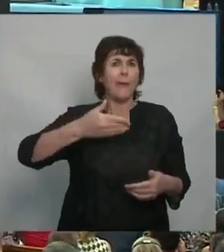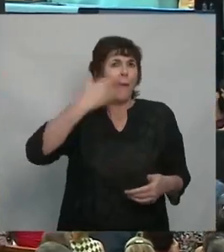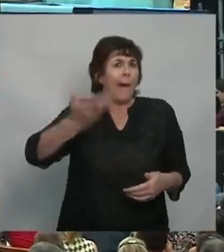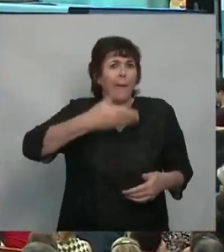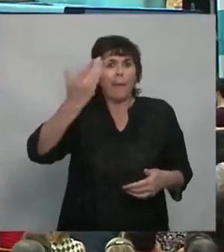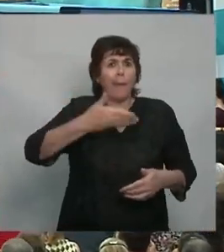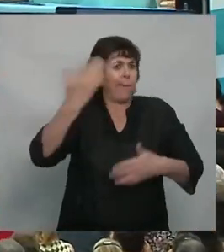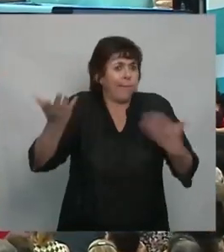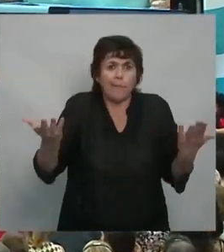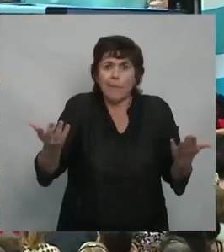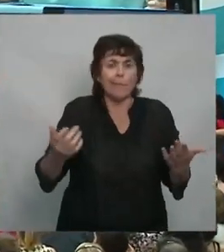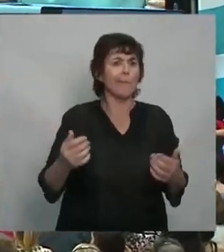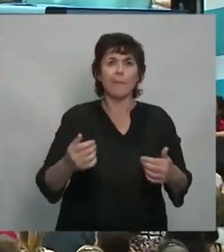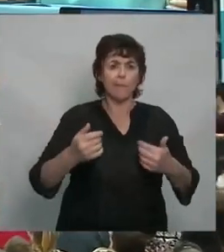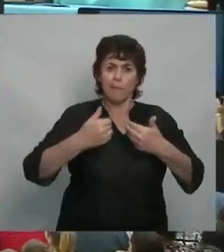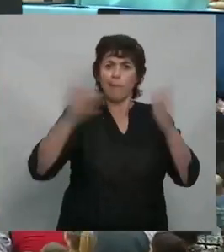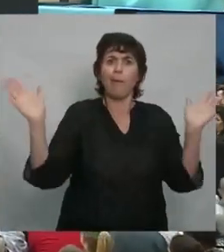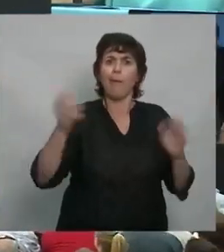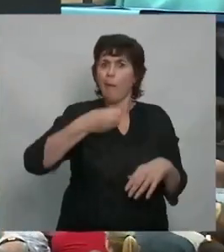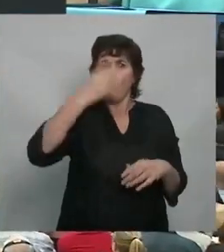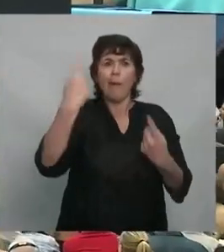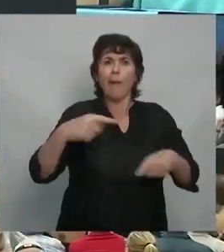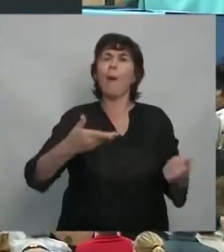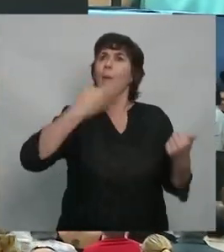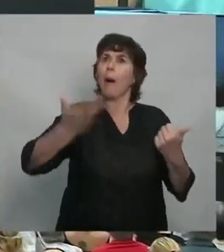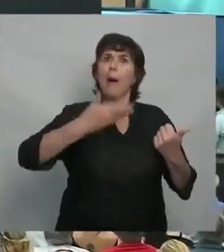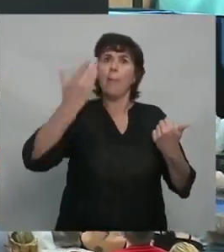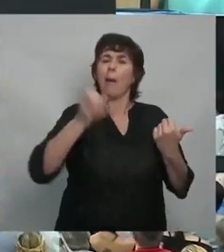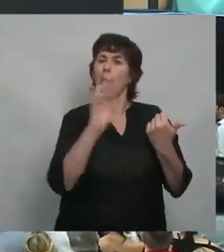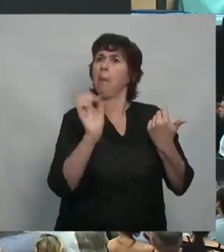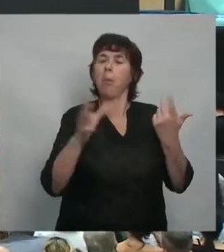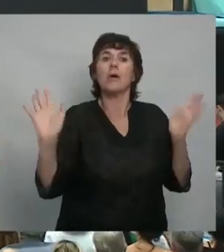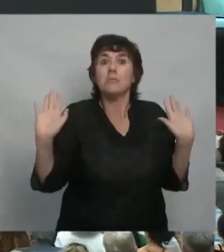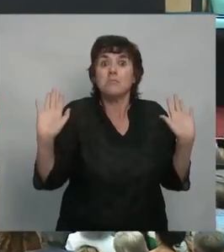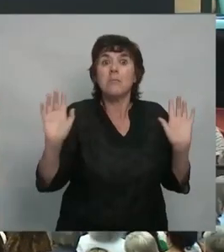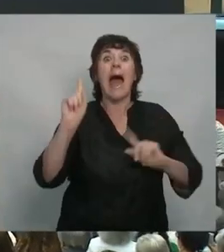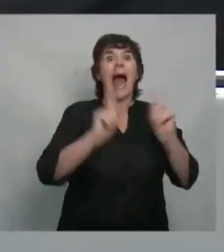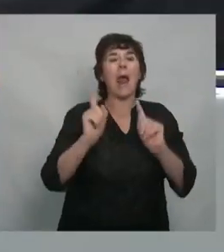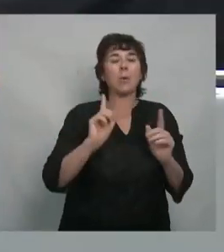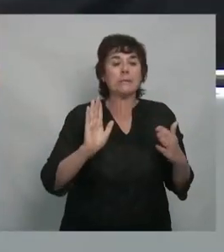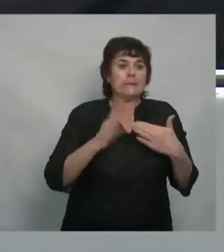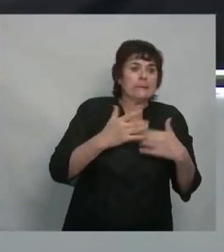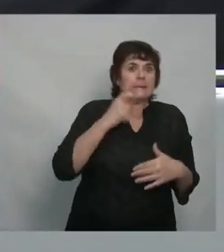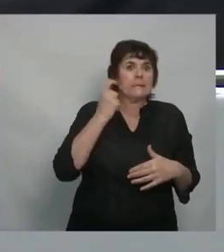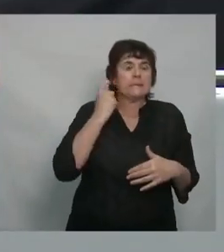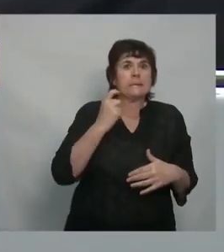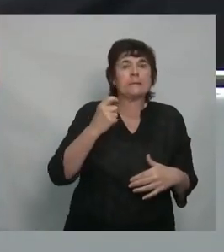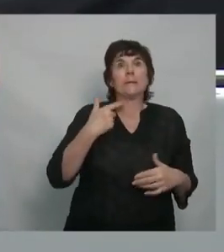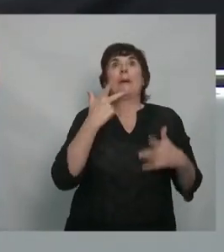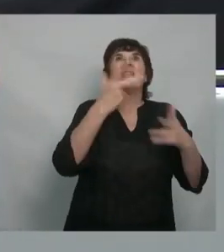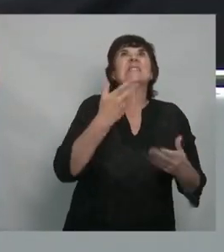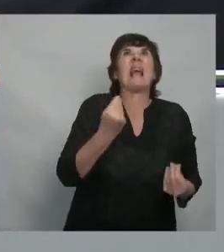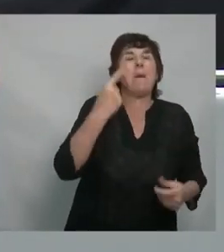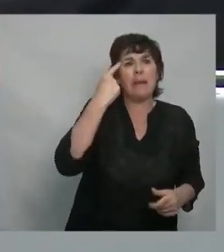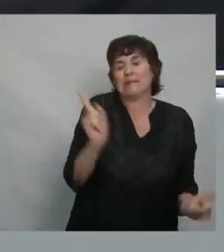las desinhibiciones son importantes también en la naturaleza del ser humano. Hay gente que se inhibe y no dice lo que piensa realmente, pero